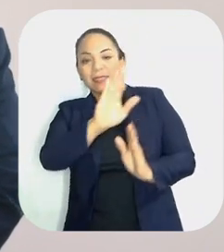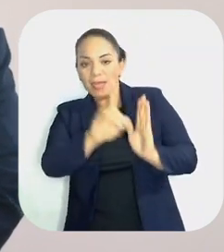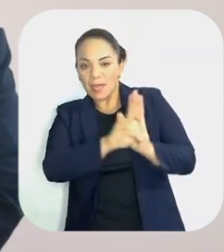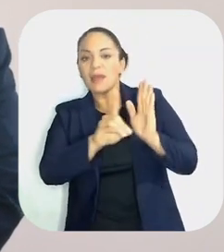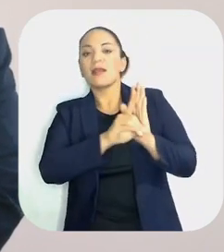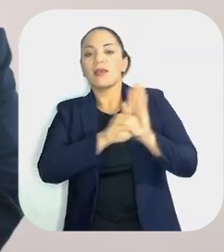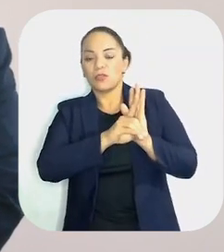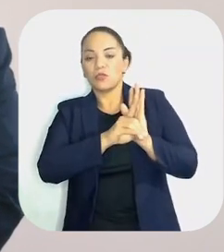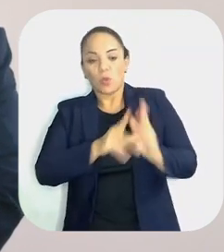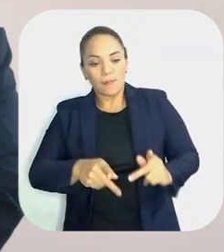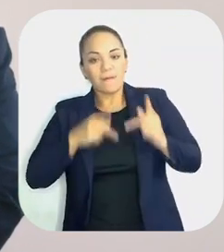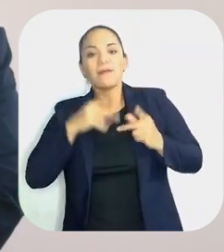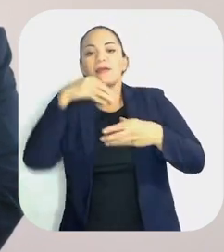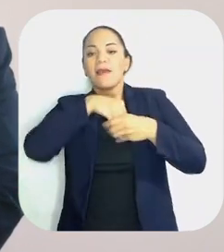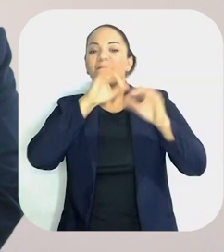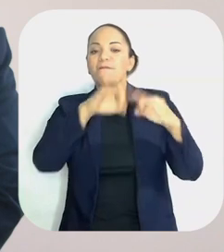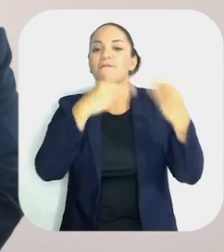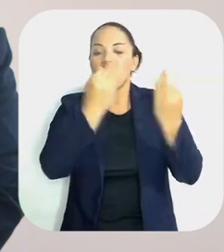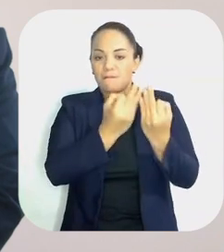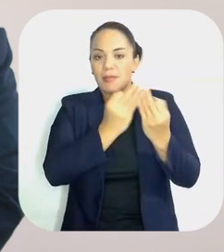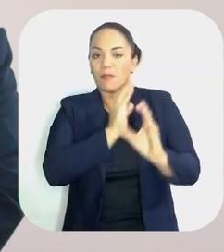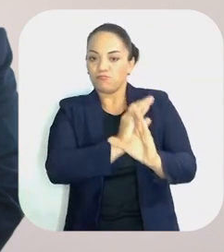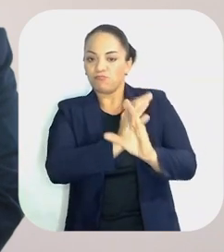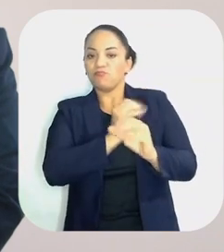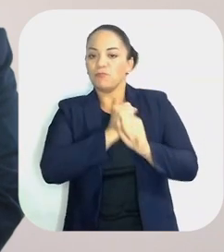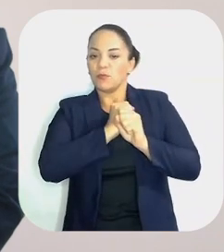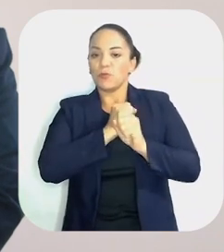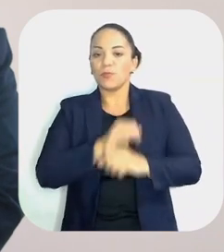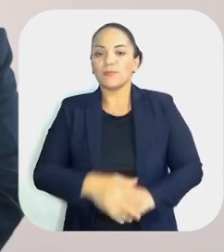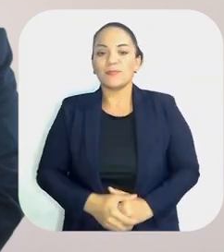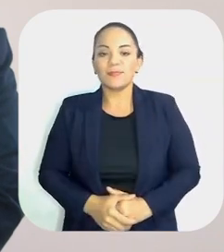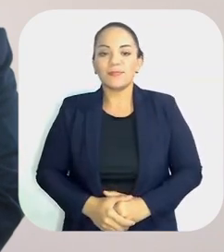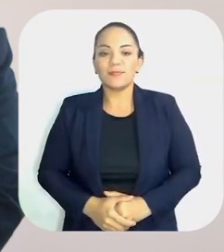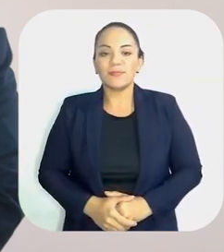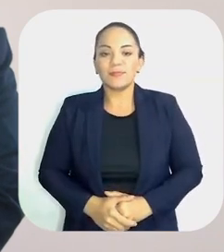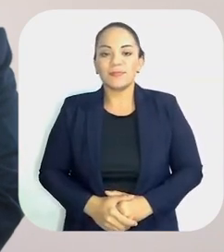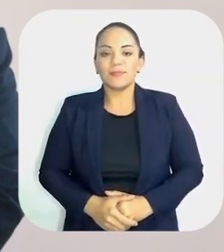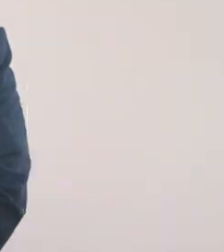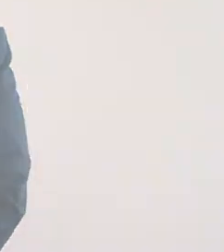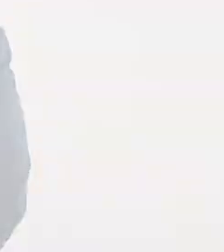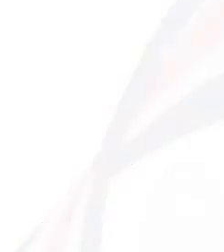garantizar su derecho a vivir en familia y de una forma segura.